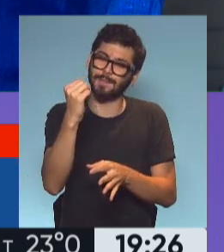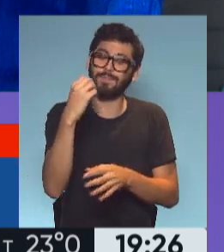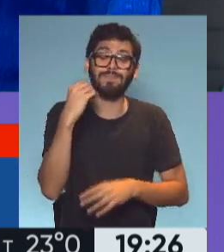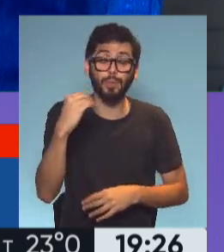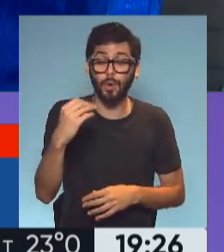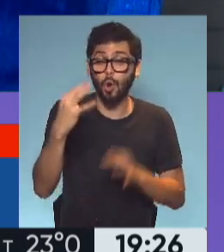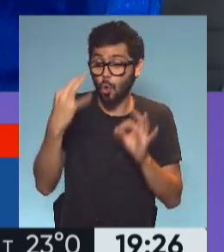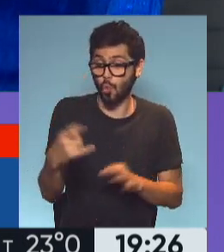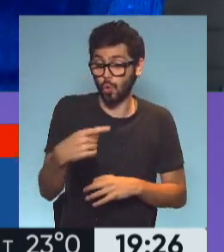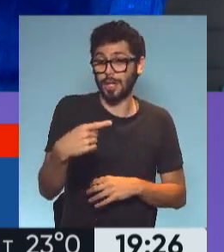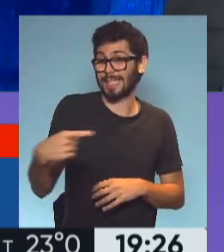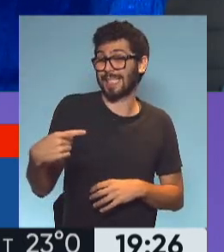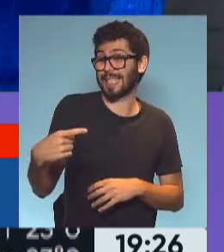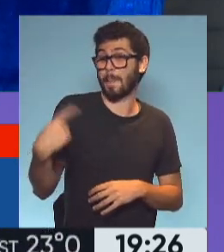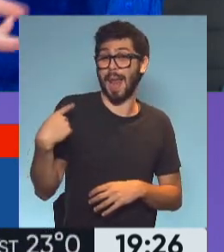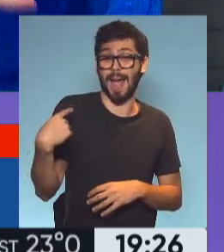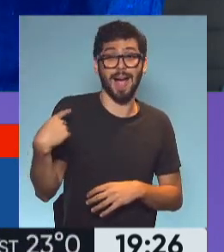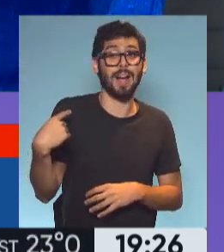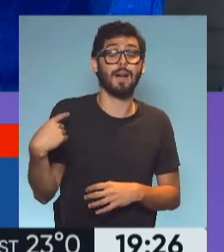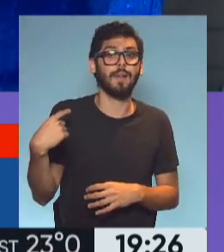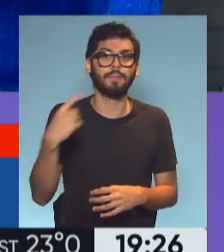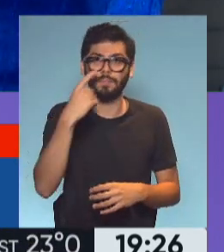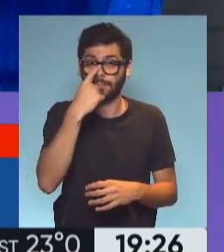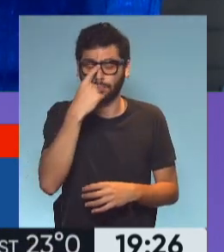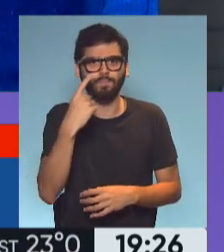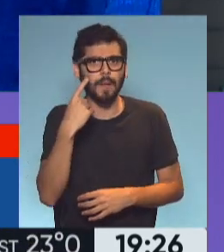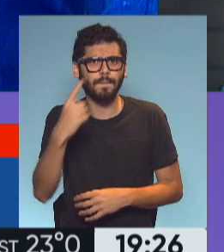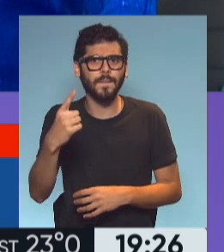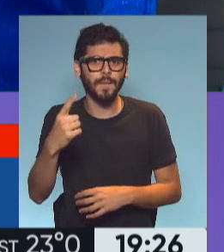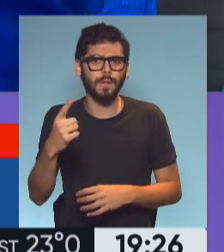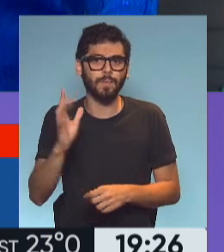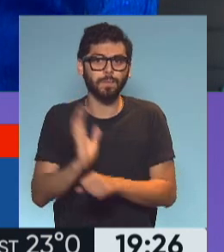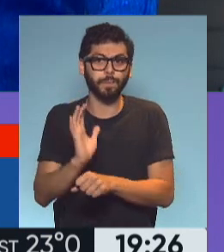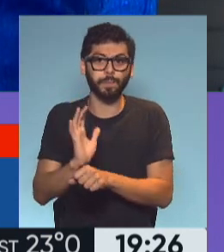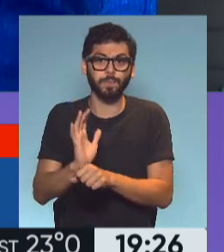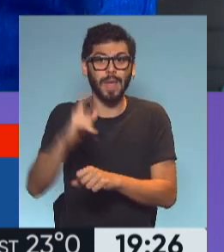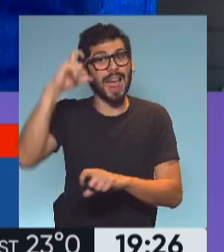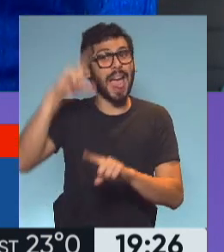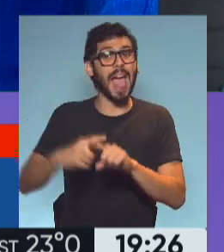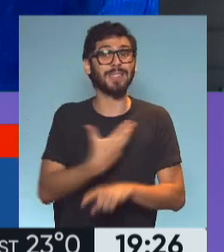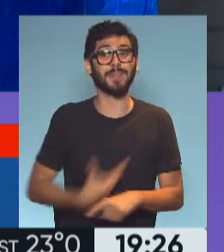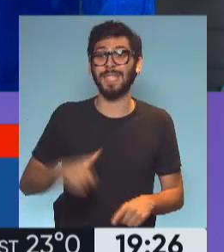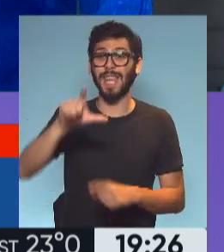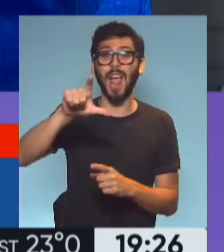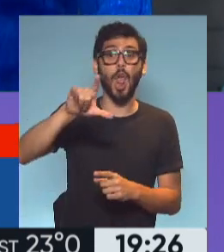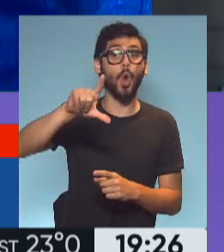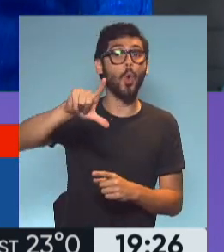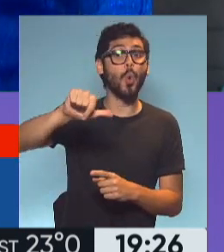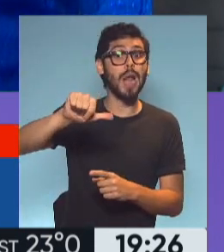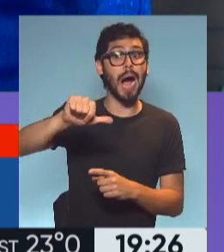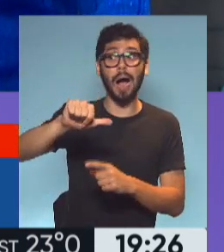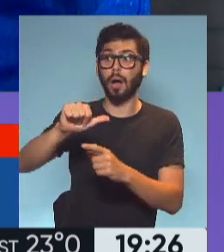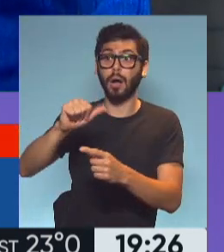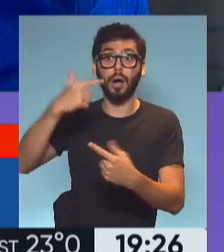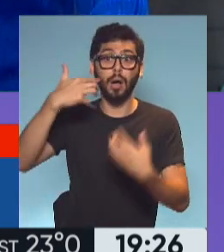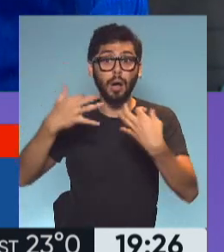una semana donde vimos cómo avanzaba justamente, anularon las condenas contra el expresidente Lula. Lula empieza a figurar